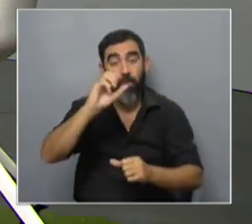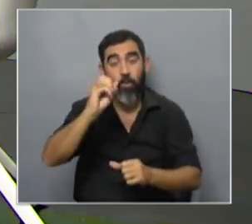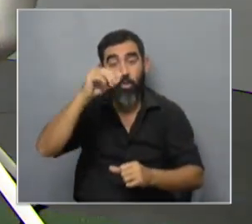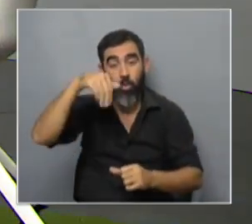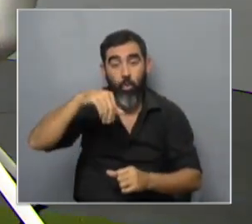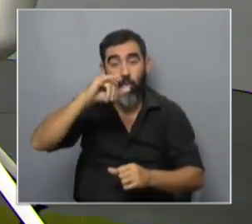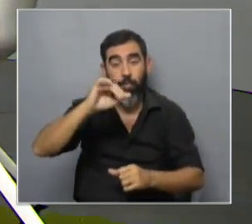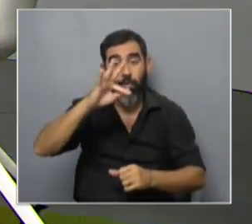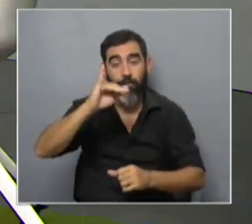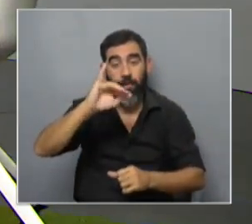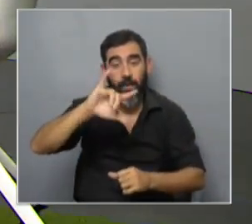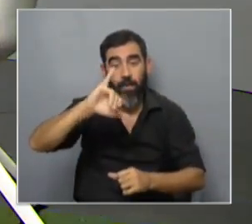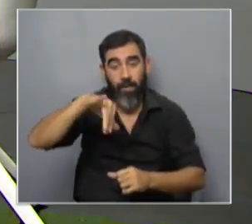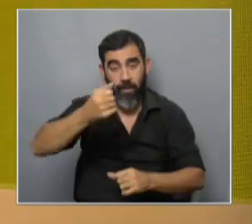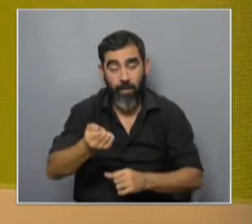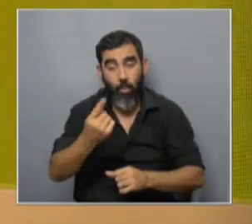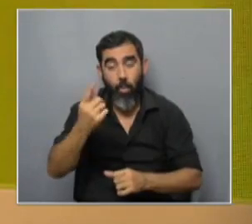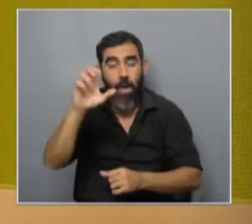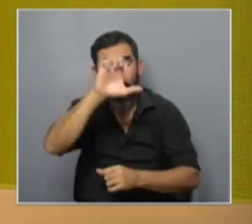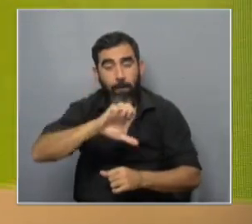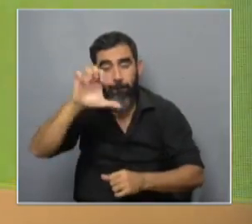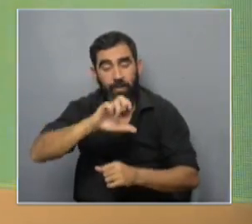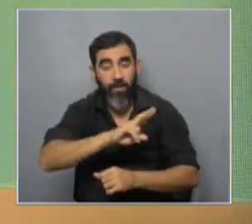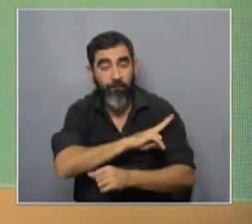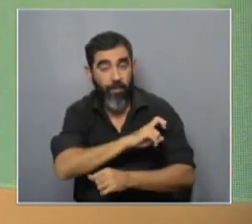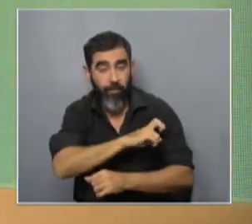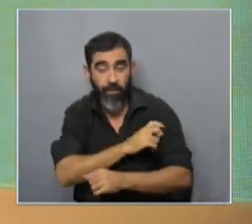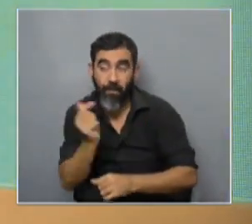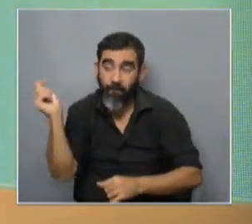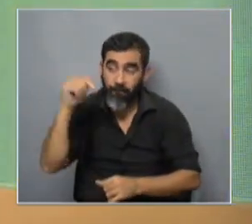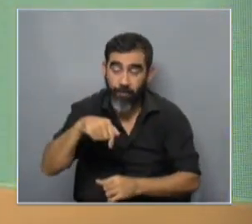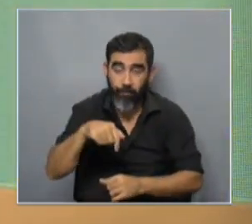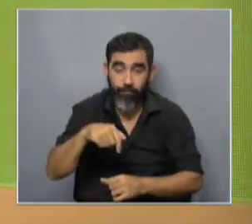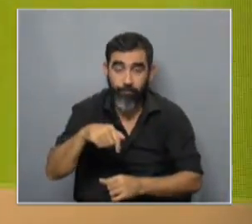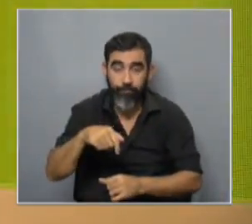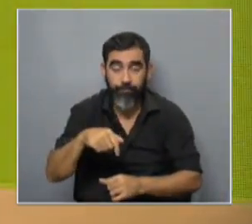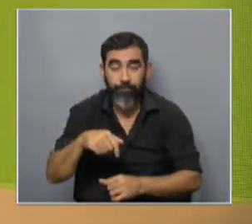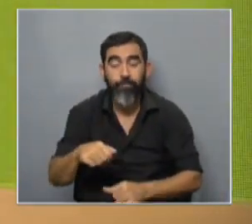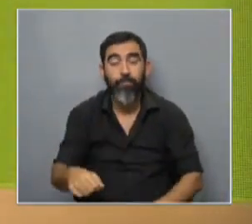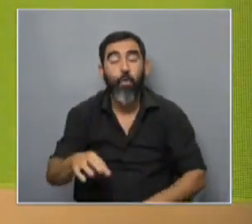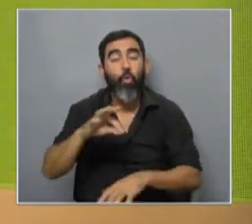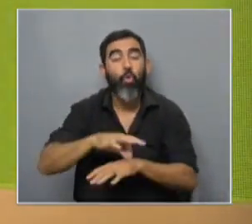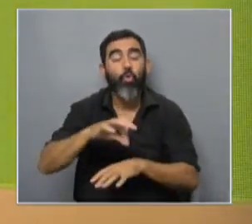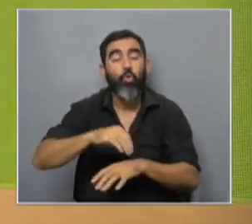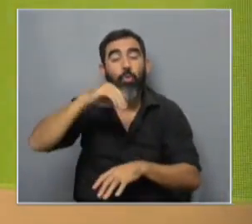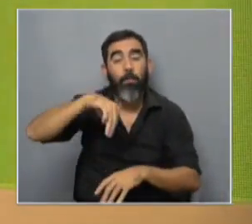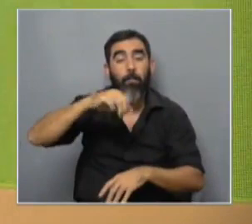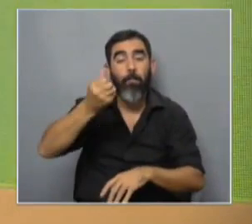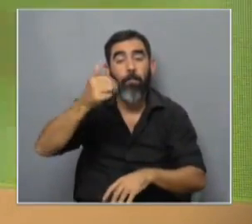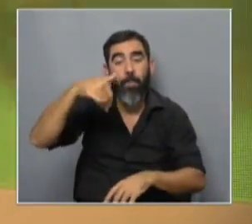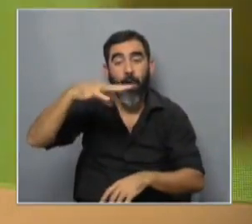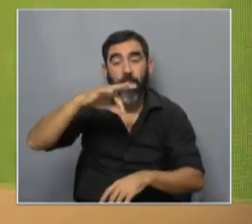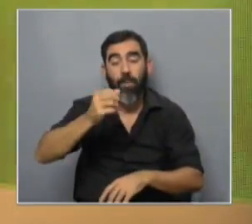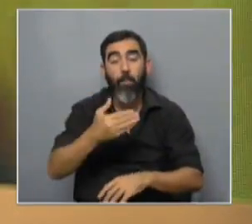una empresa farmacéutica que se acercó al grupo de investigación que está liderado por el doctor Eduardo Manta y bueno les propuso